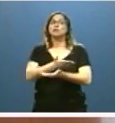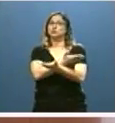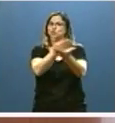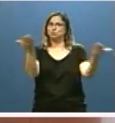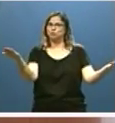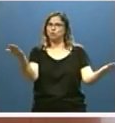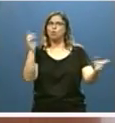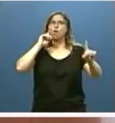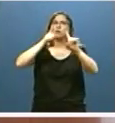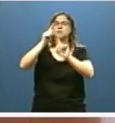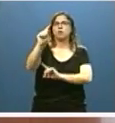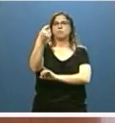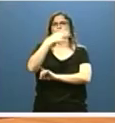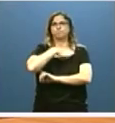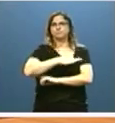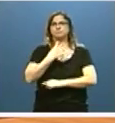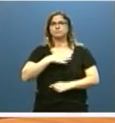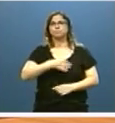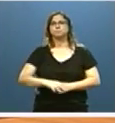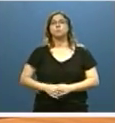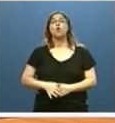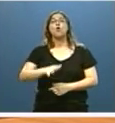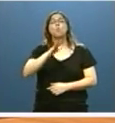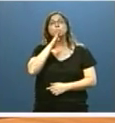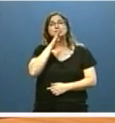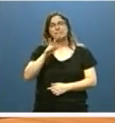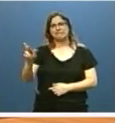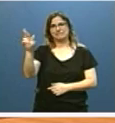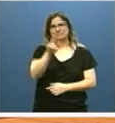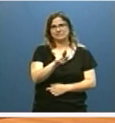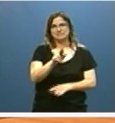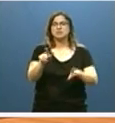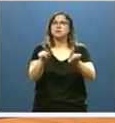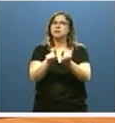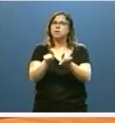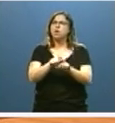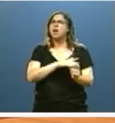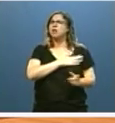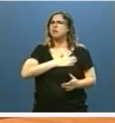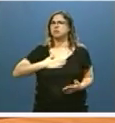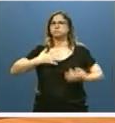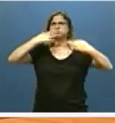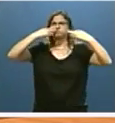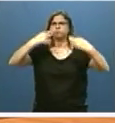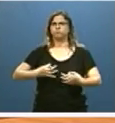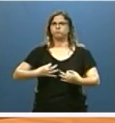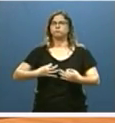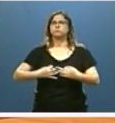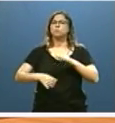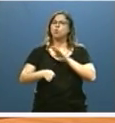éxito de esos empeños. Por lo que reitera su firme voluntad de mantener